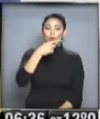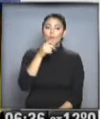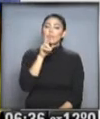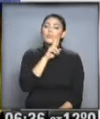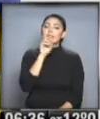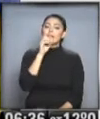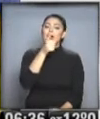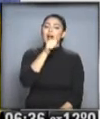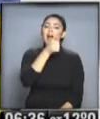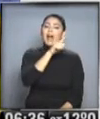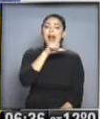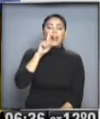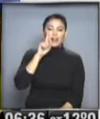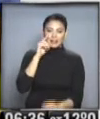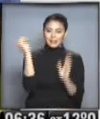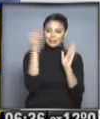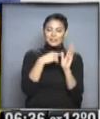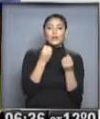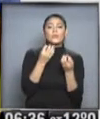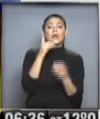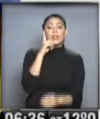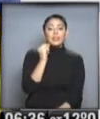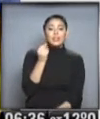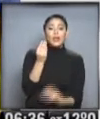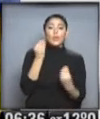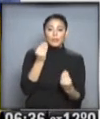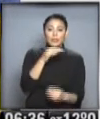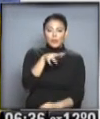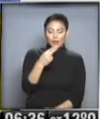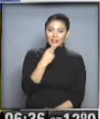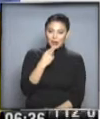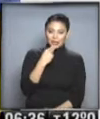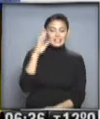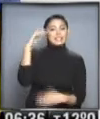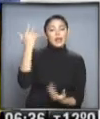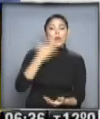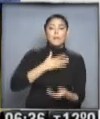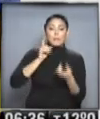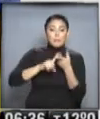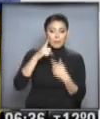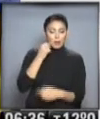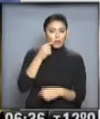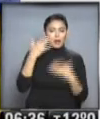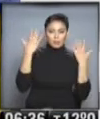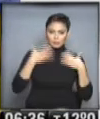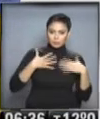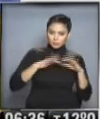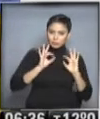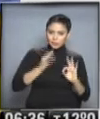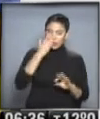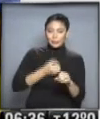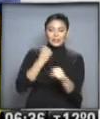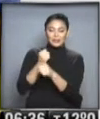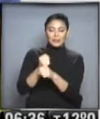escribe. Siempre dice, buen día, ¿cómo están? Por acá de 11. Saludos a mi marido Arturo, que va cambiándose ya para ir al trabajo mientras los